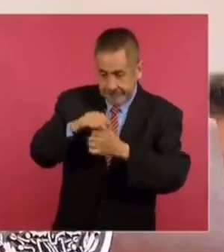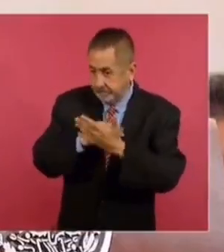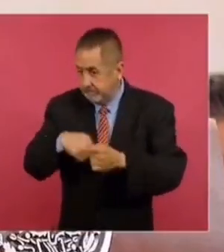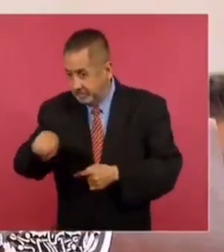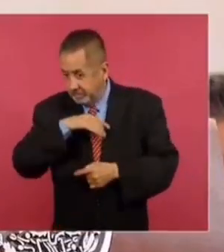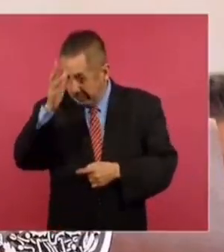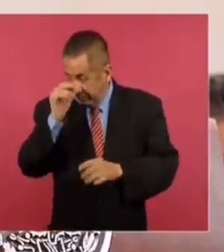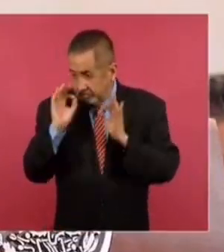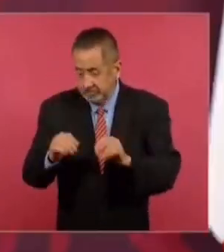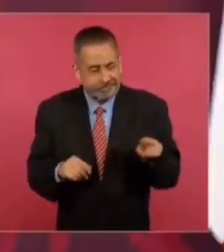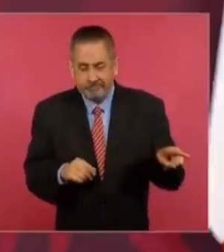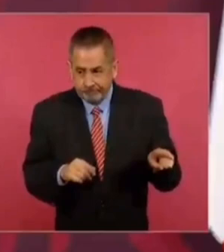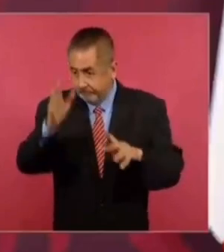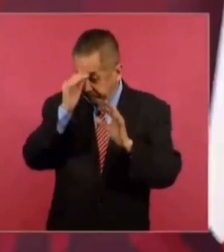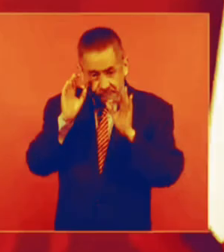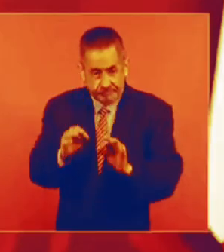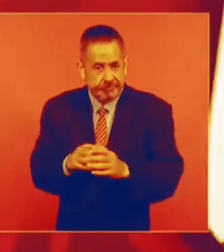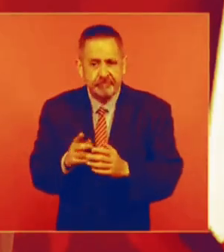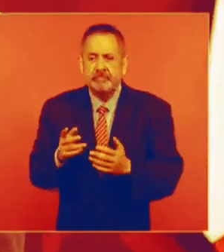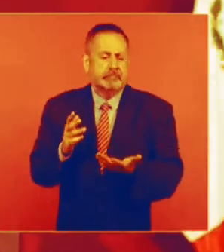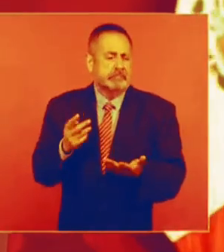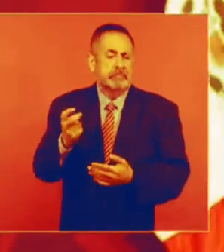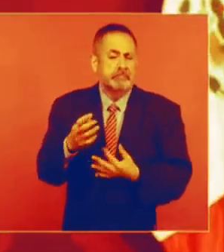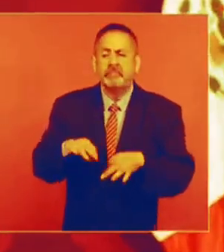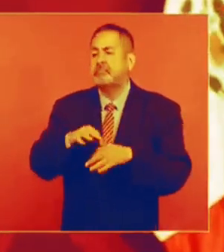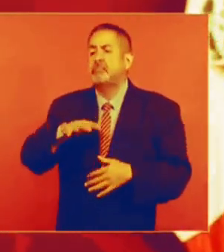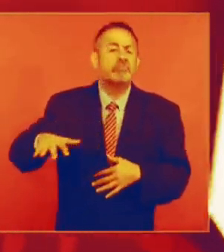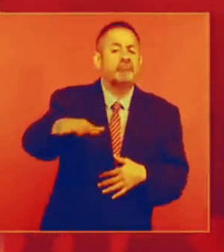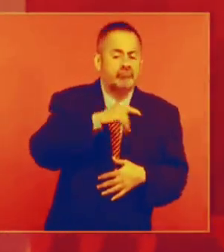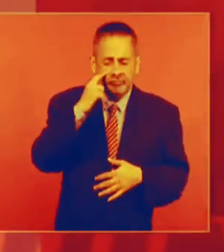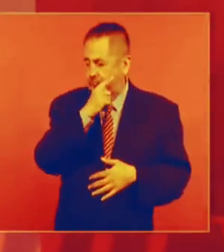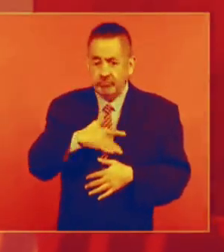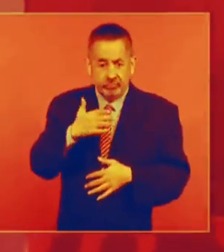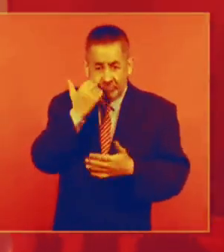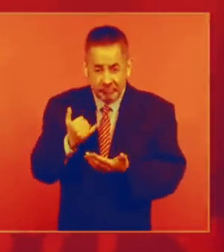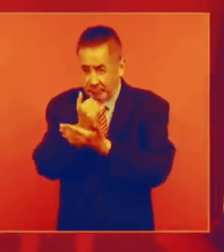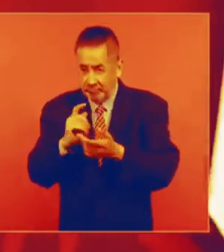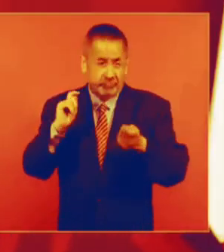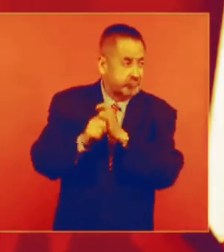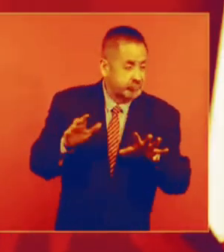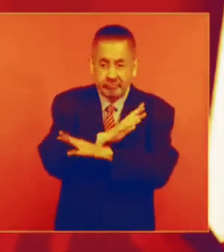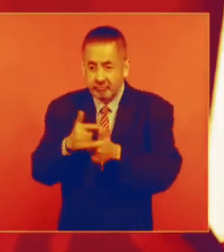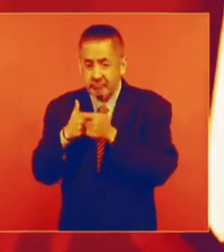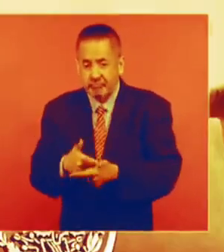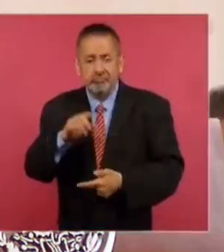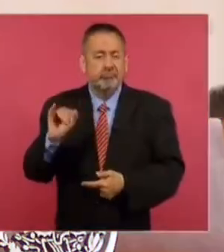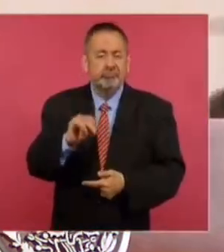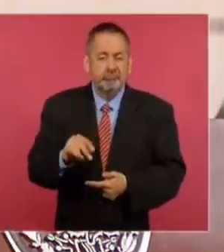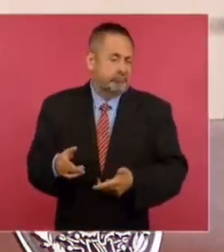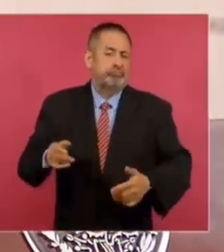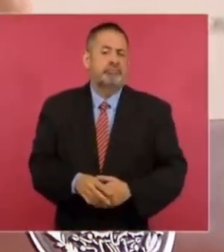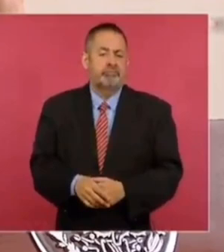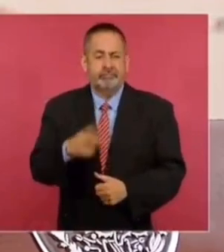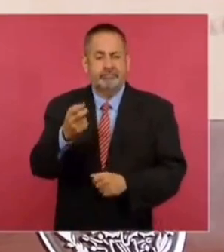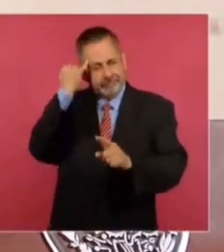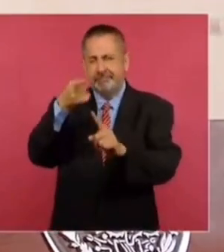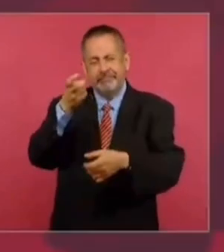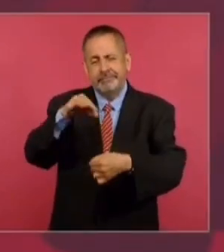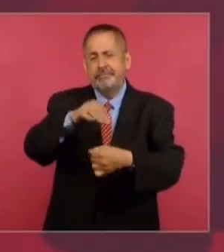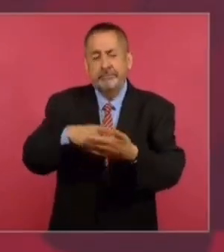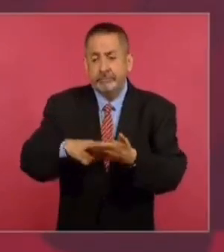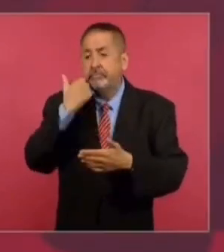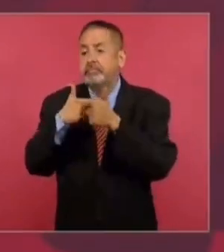o un plebiscito, en donde la gente va a decir, ¿quieres que continúe la transformación o no? Esa es la elección.